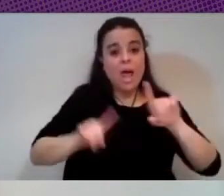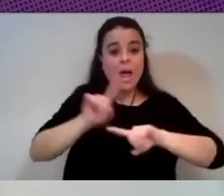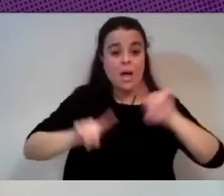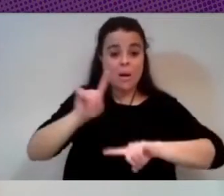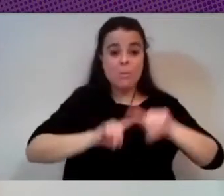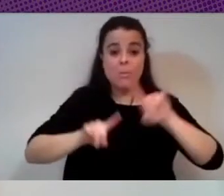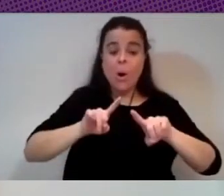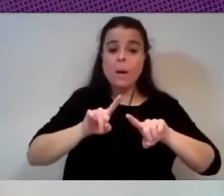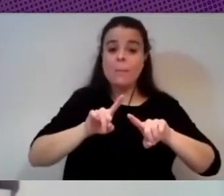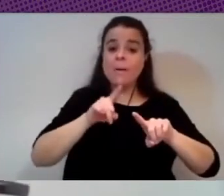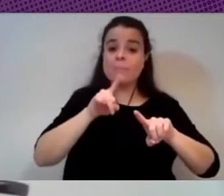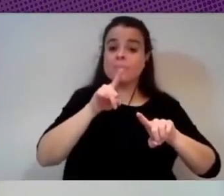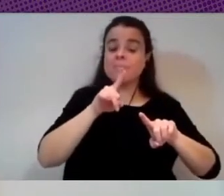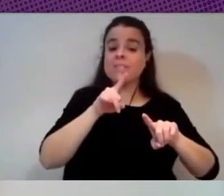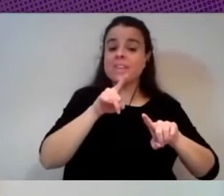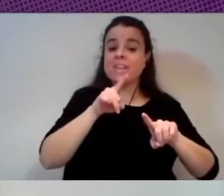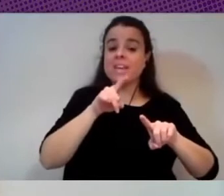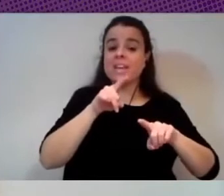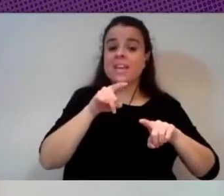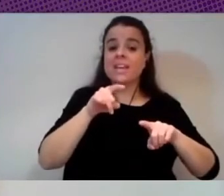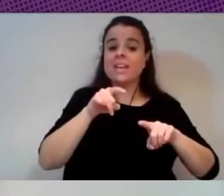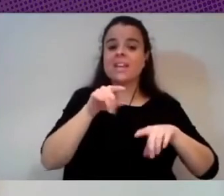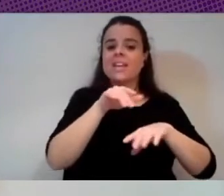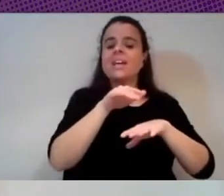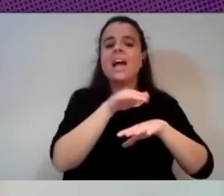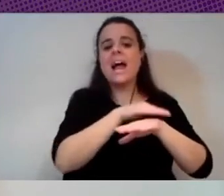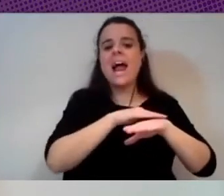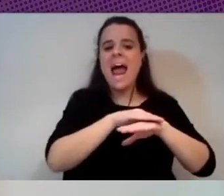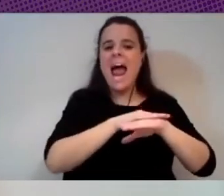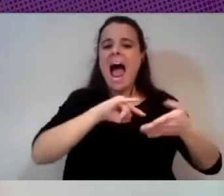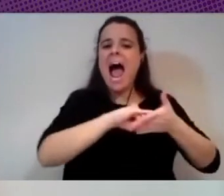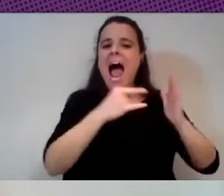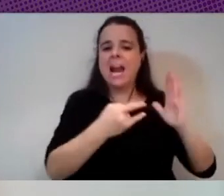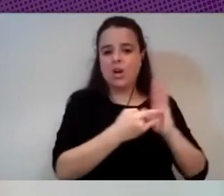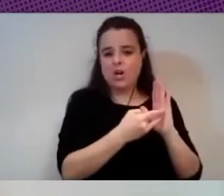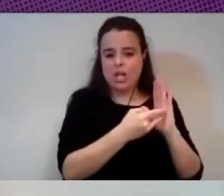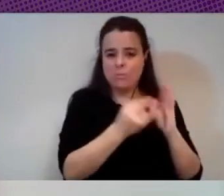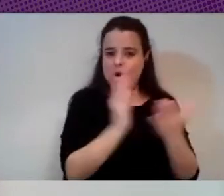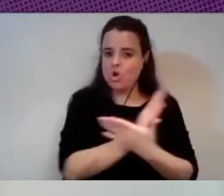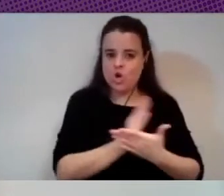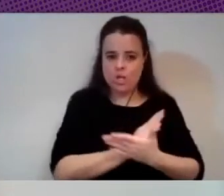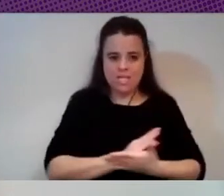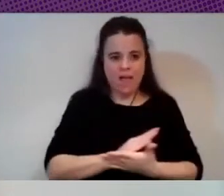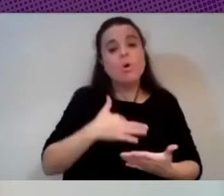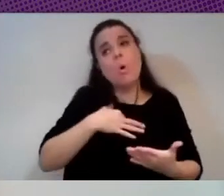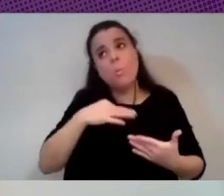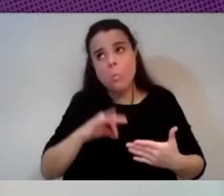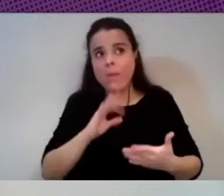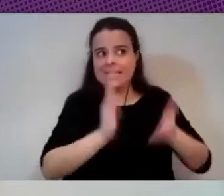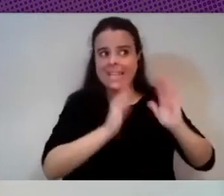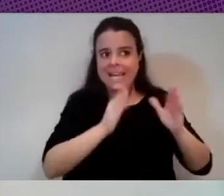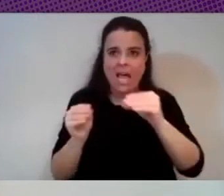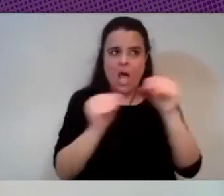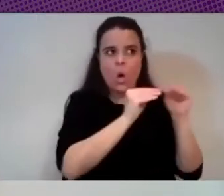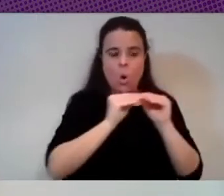sesgados pero bueno no es el único problema un algoritmo puede tratar a todo el mundo por igual y ser opresivo entonces esto ha venido muy